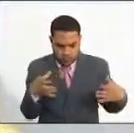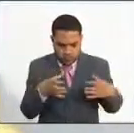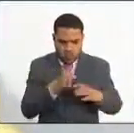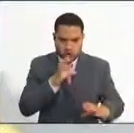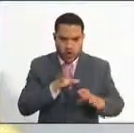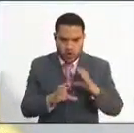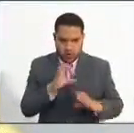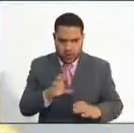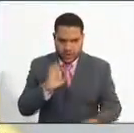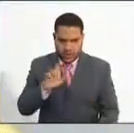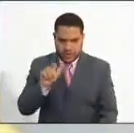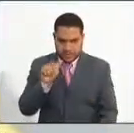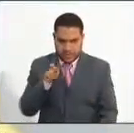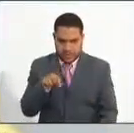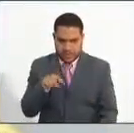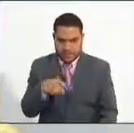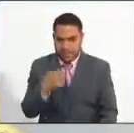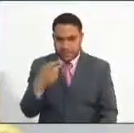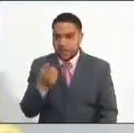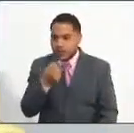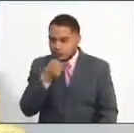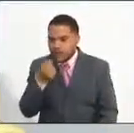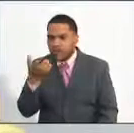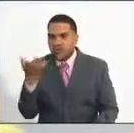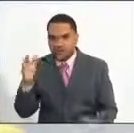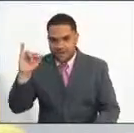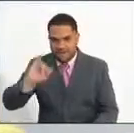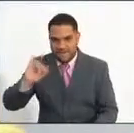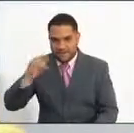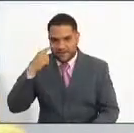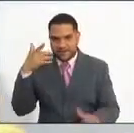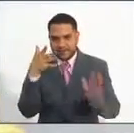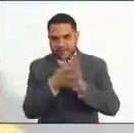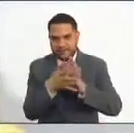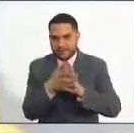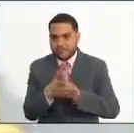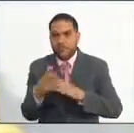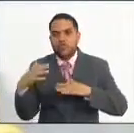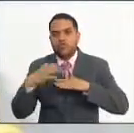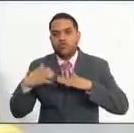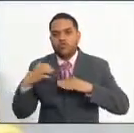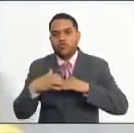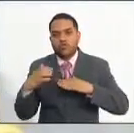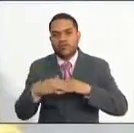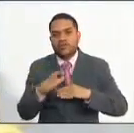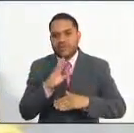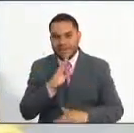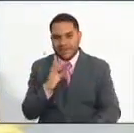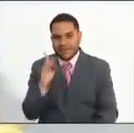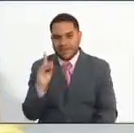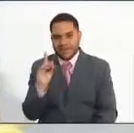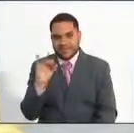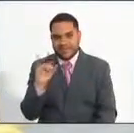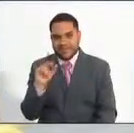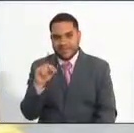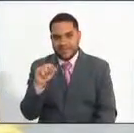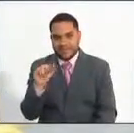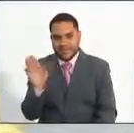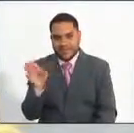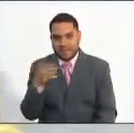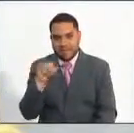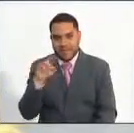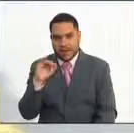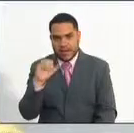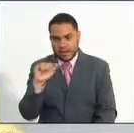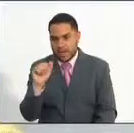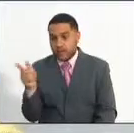comunicaciones ESAP. Inicialmente vamos hasta Ibagué, en la territorial Tolima está Diana María Castillo. Adelante,